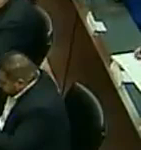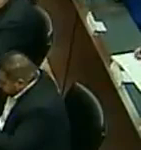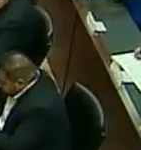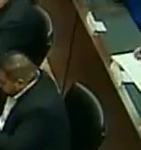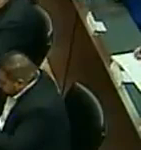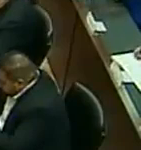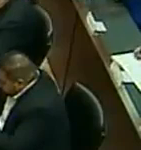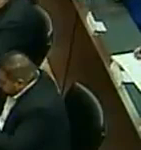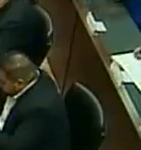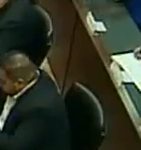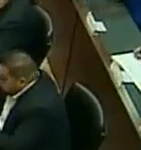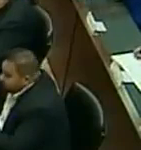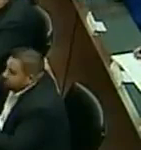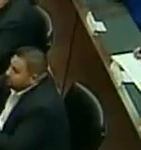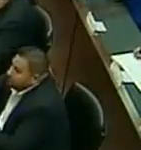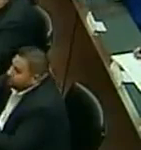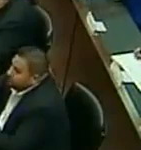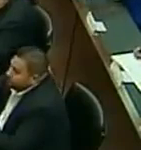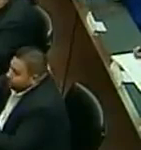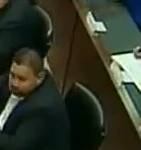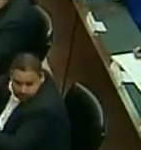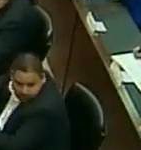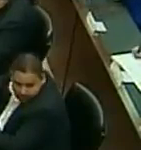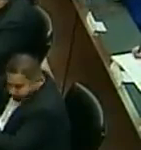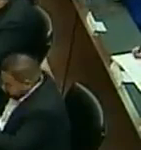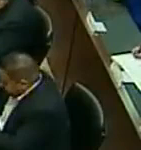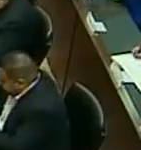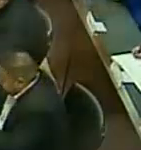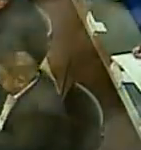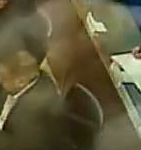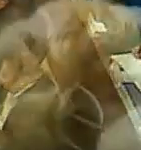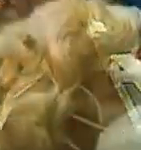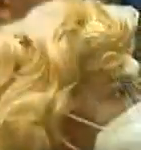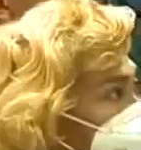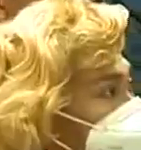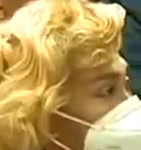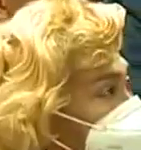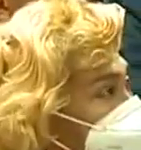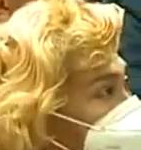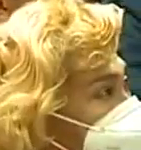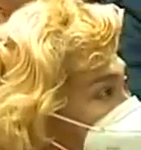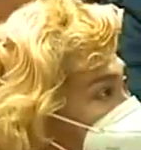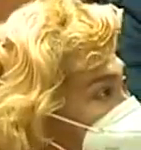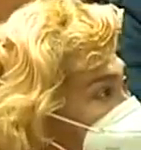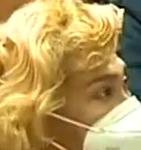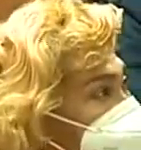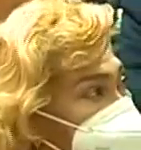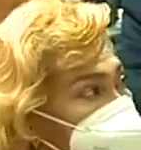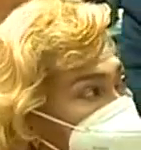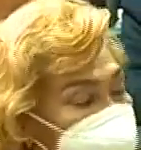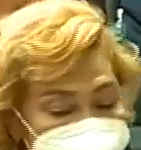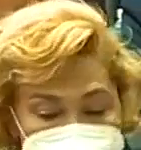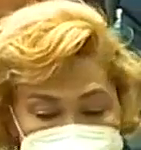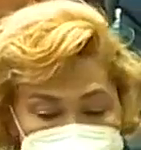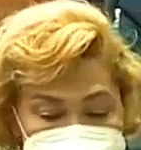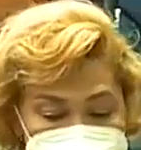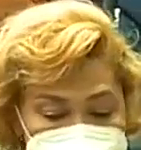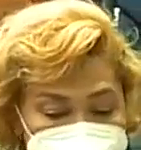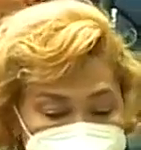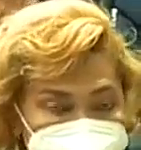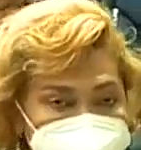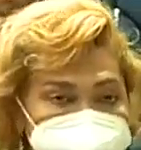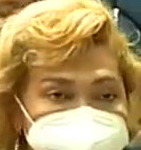sí buenas tardes querido presidente compañeros de nuestra directiva diputados de esta honorable